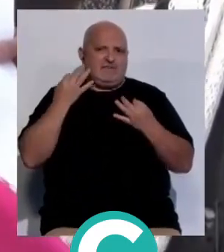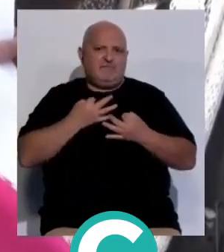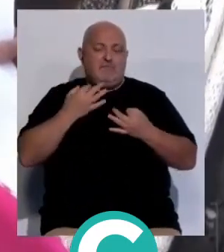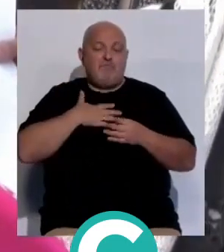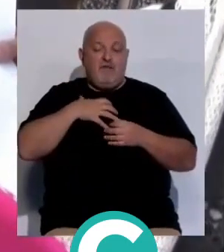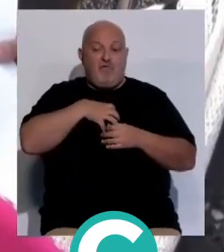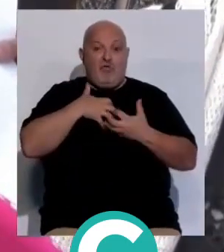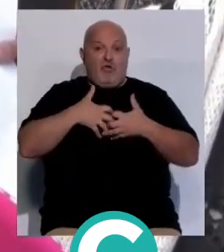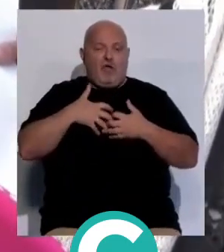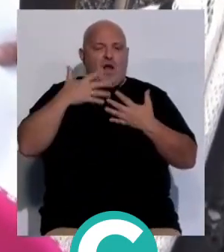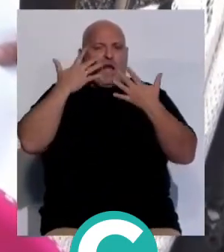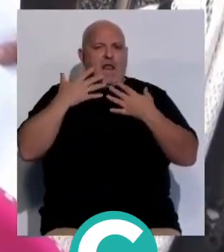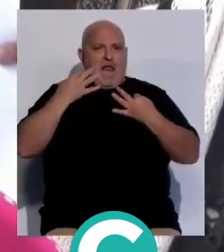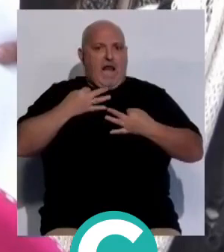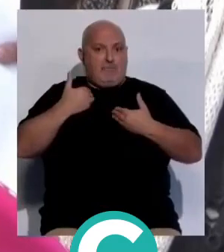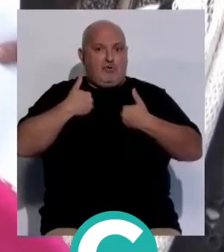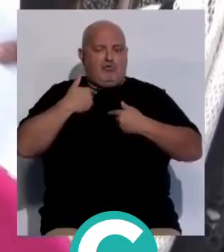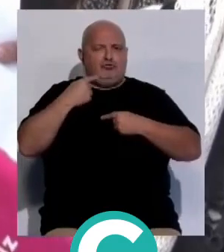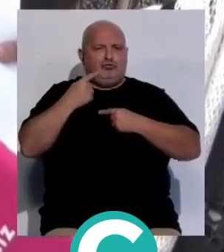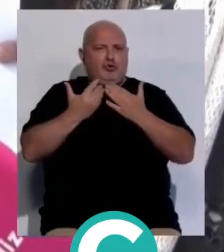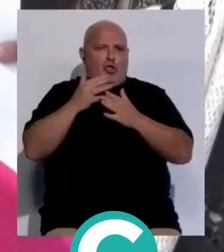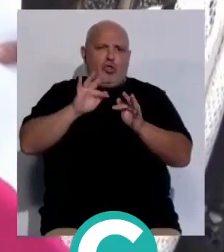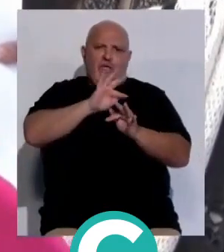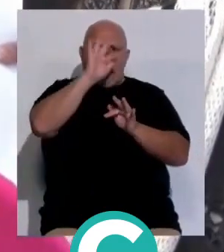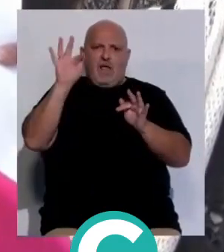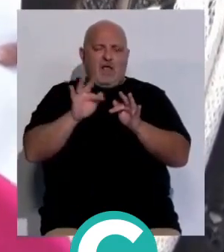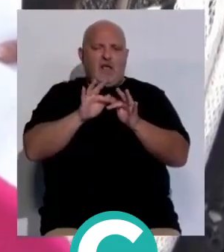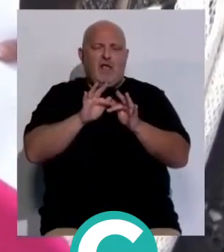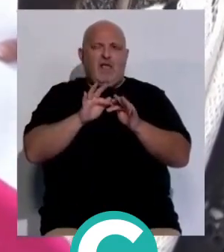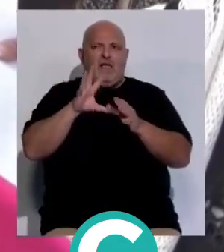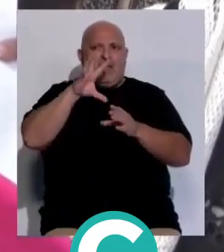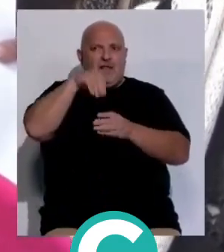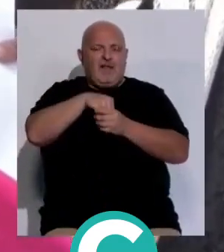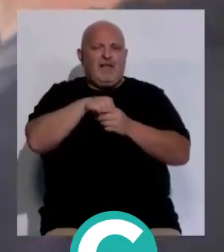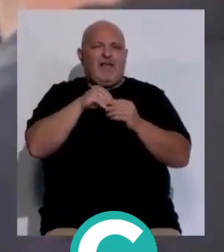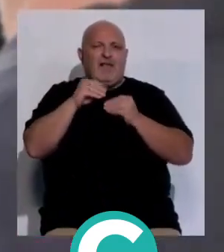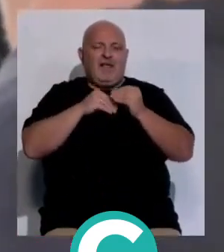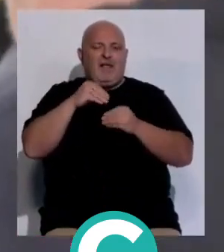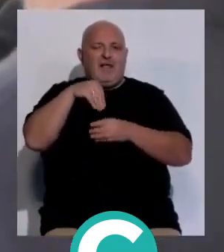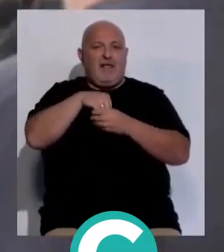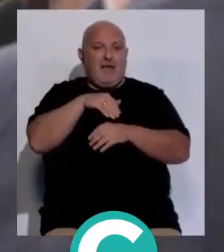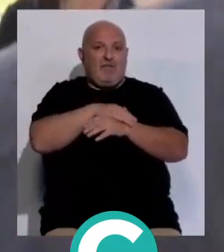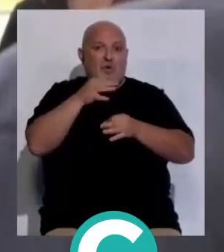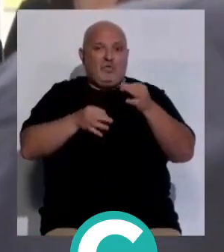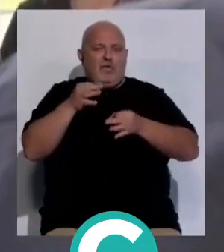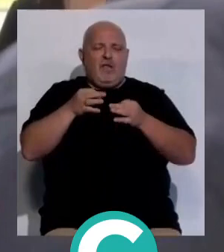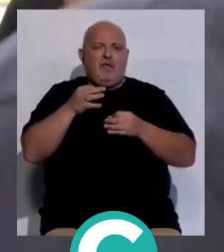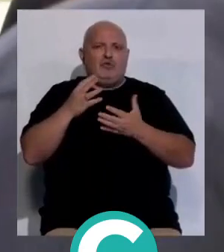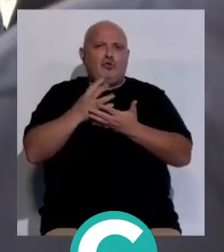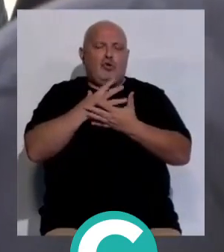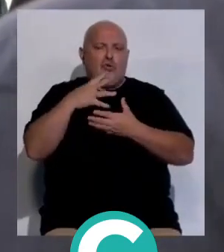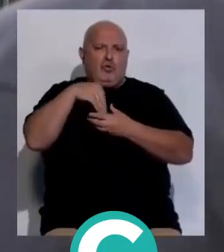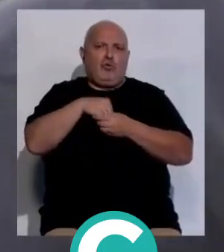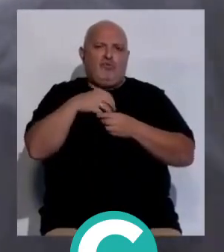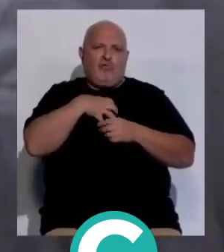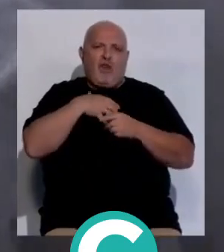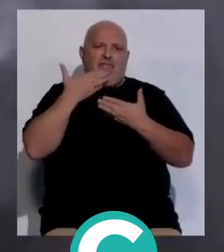nuestras funciones reales, las que hacemos todo el día, o sea, nosotros el monto de lo que se hace en la Administración de Justicia, lo llevan todos estos